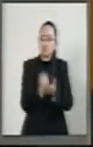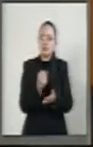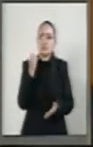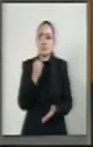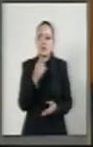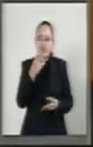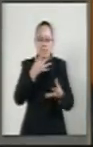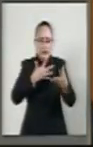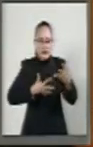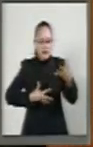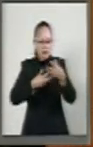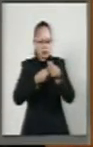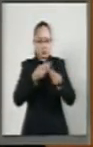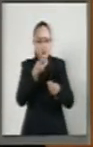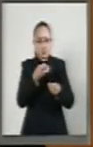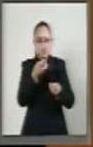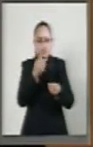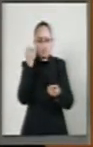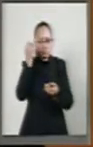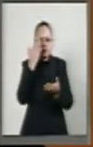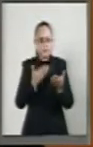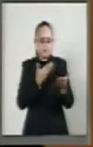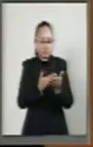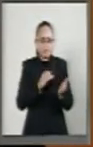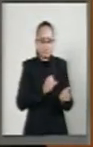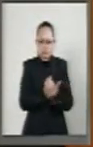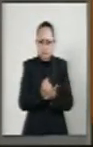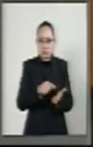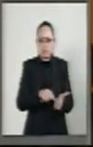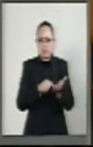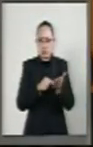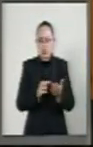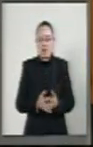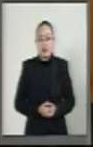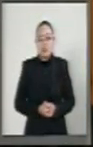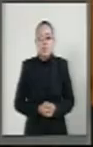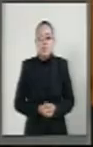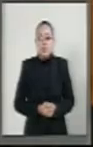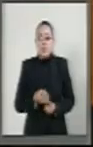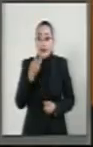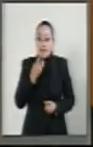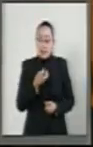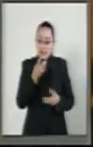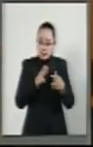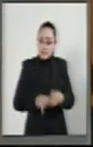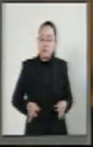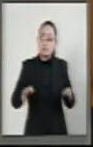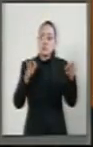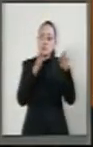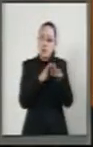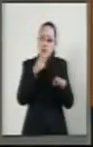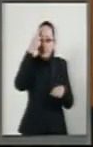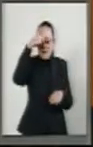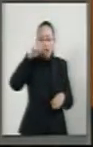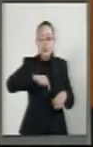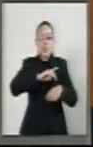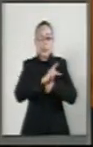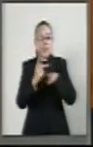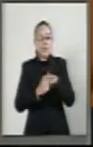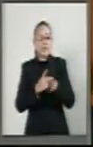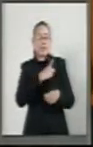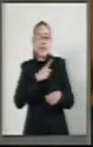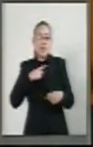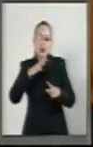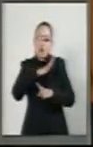contenido de este dictamen en comento. Es de significada importancia que en nuestro país existan las condiciones